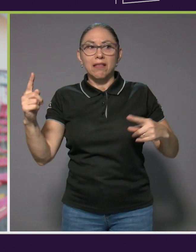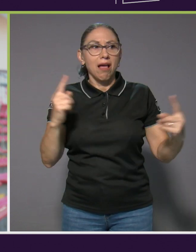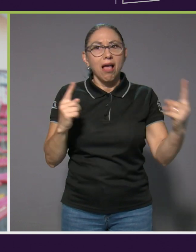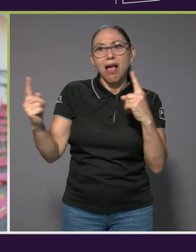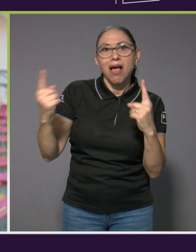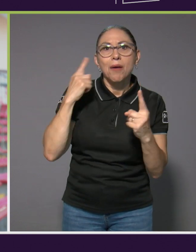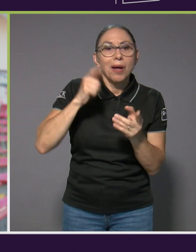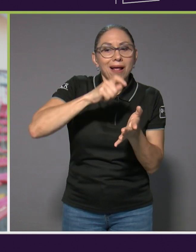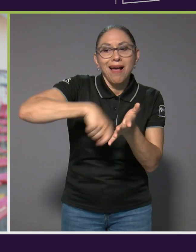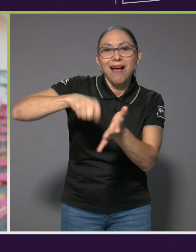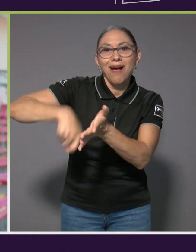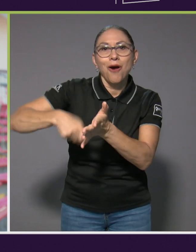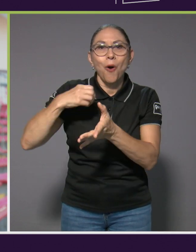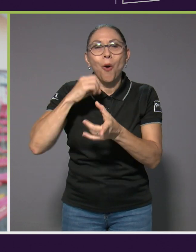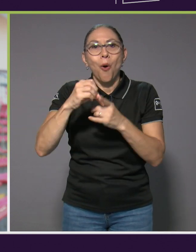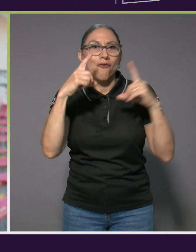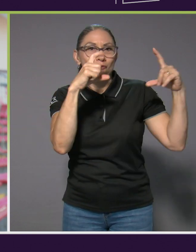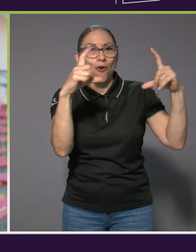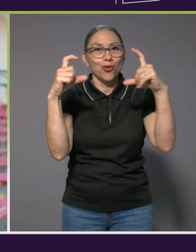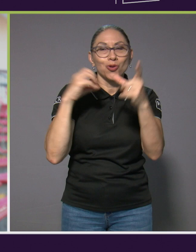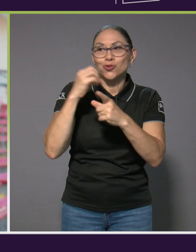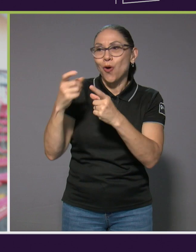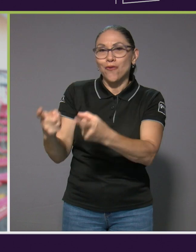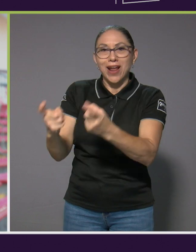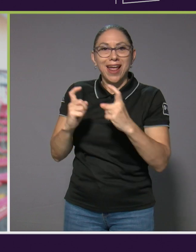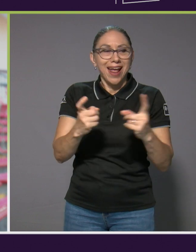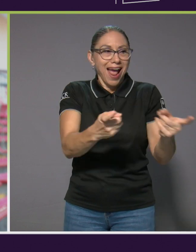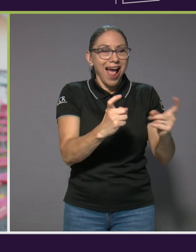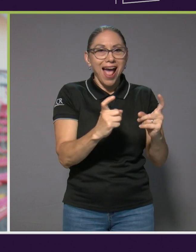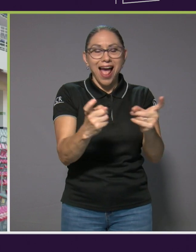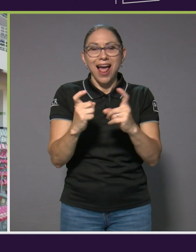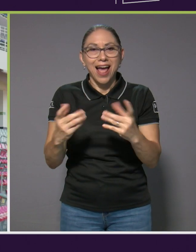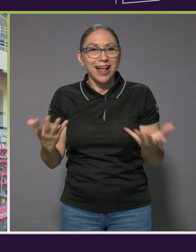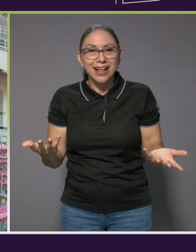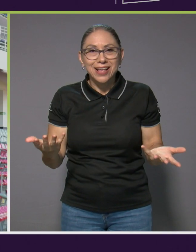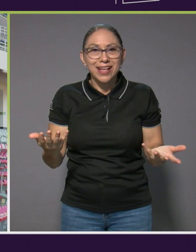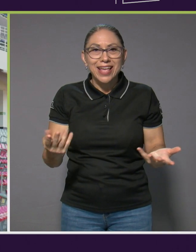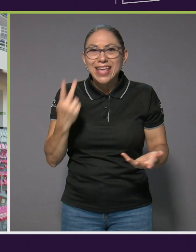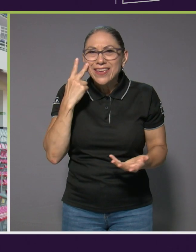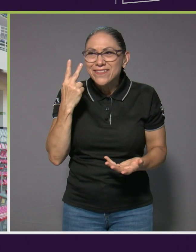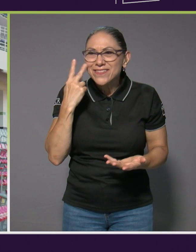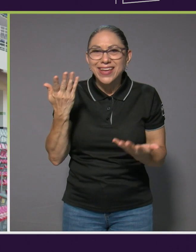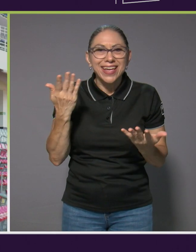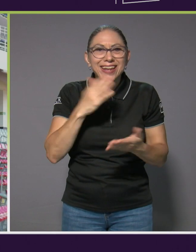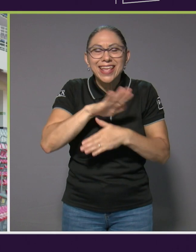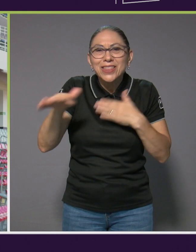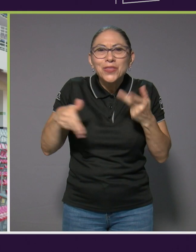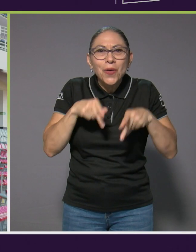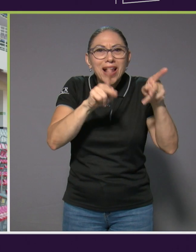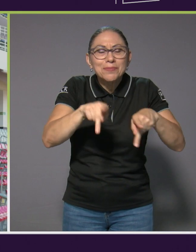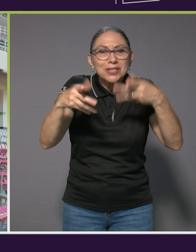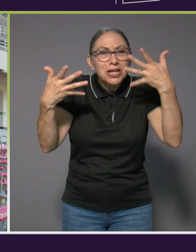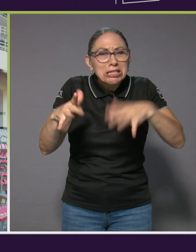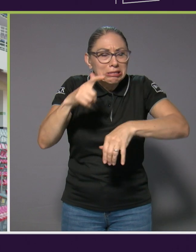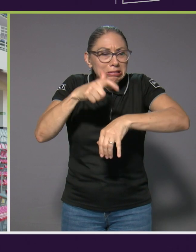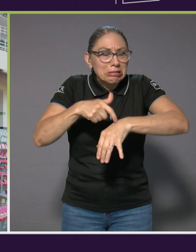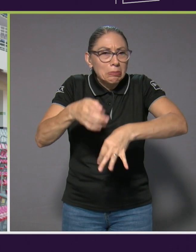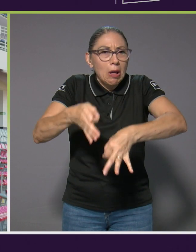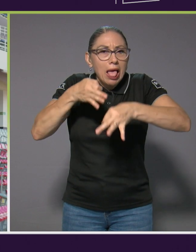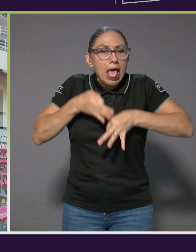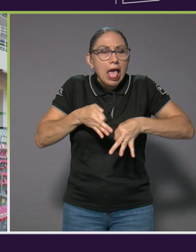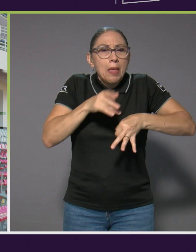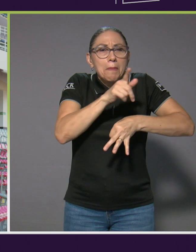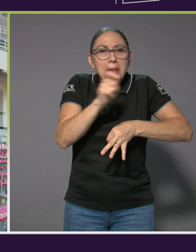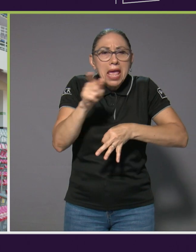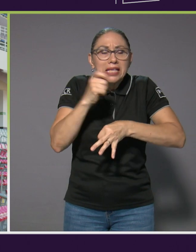o pedir fotos o darle regalos a uno y ver como todas las personas llevarán ya meses preparándose para hacer bailes,